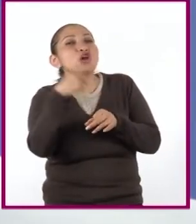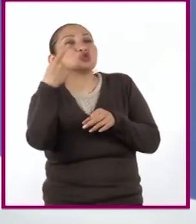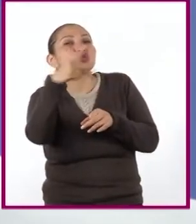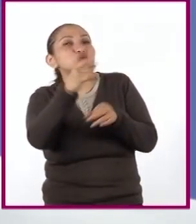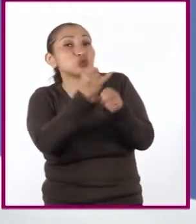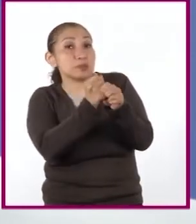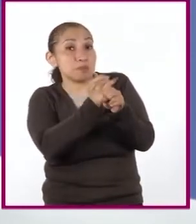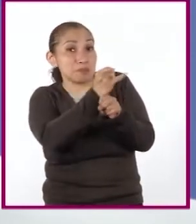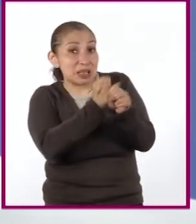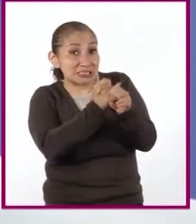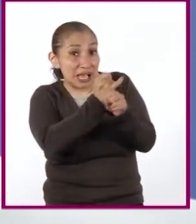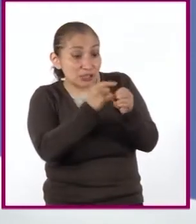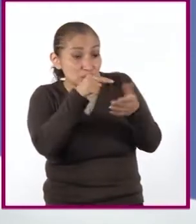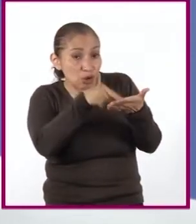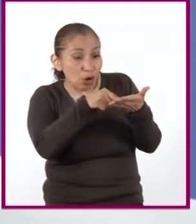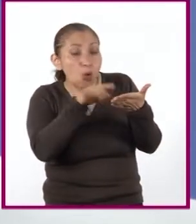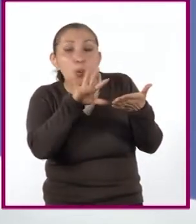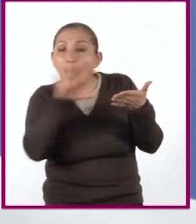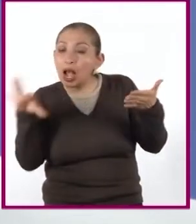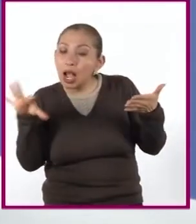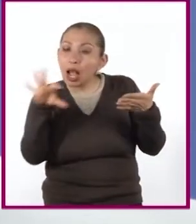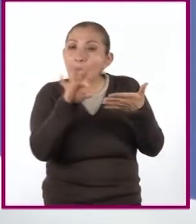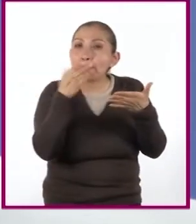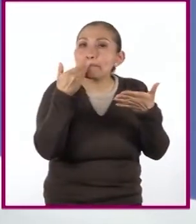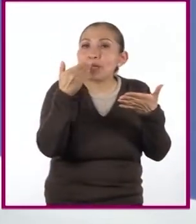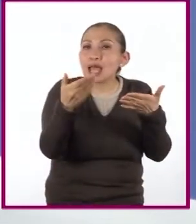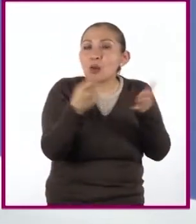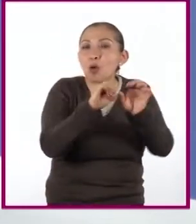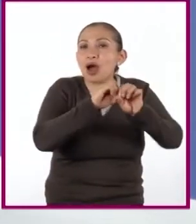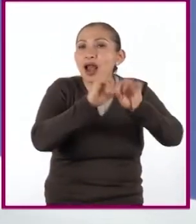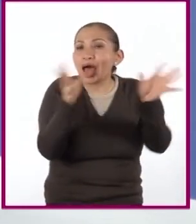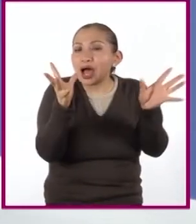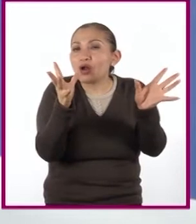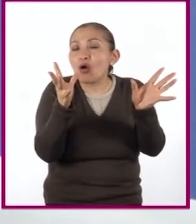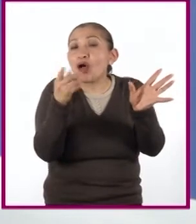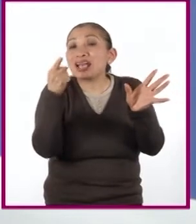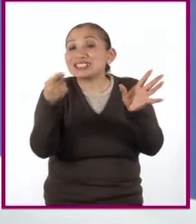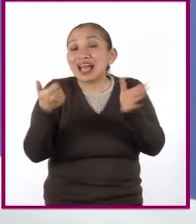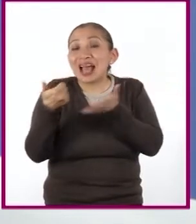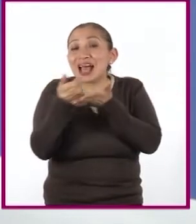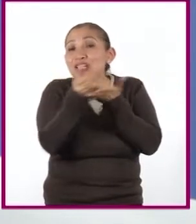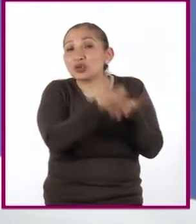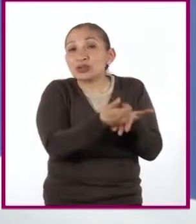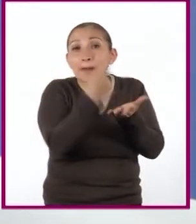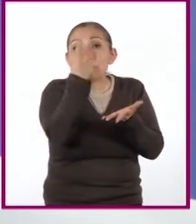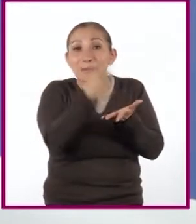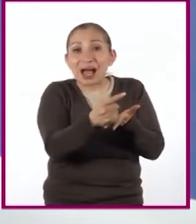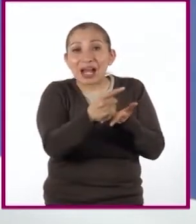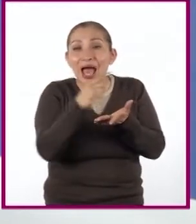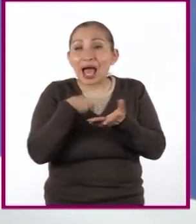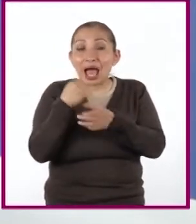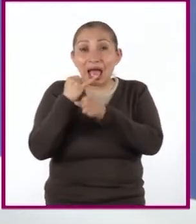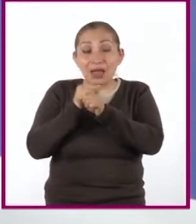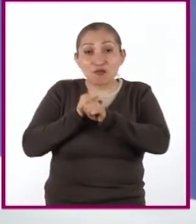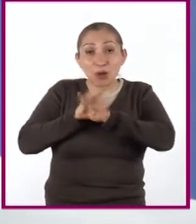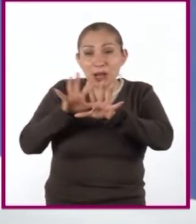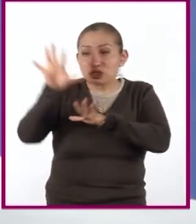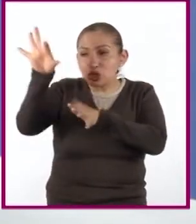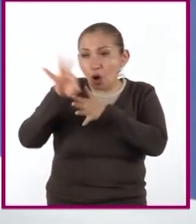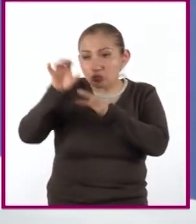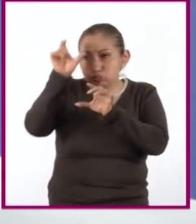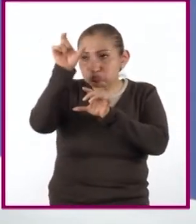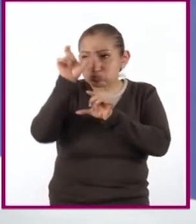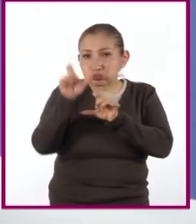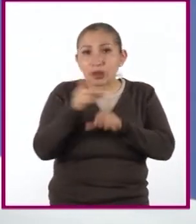que indagamos. Las imágenes y gráficos nutren el contenido en la selección de fuentes de información. Por